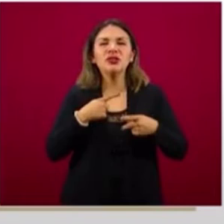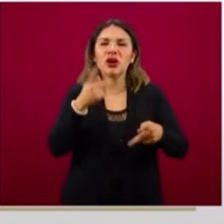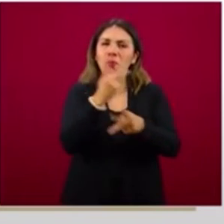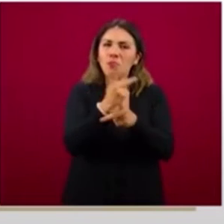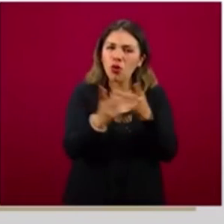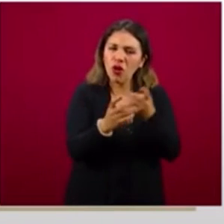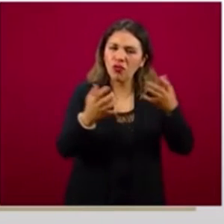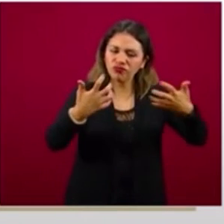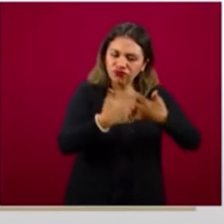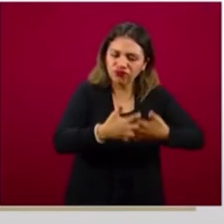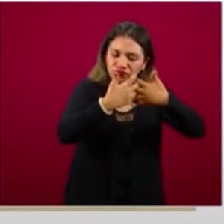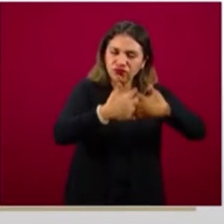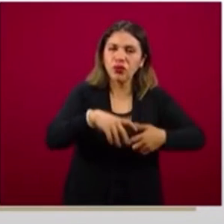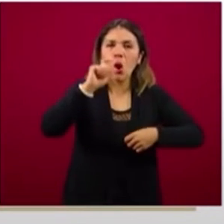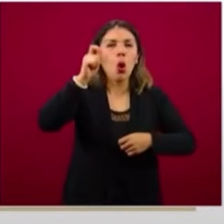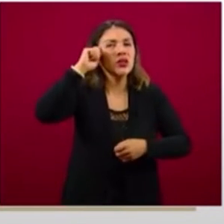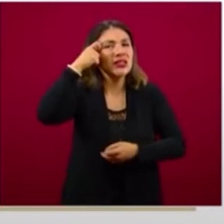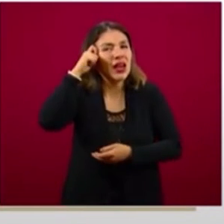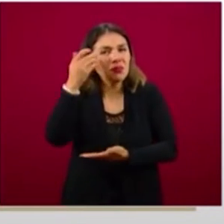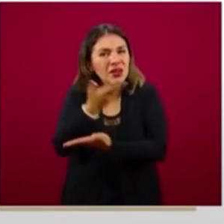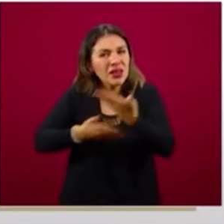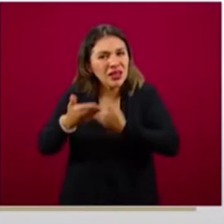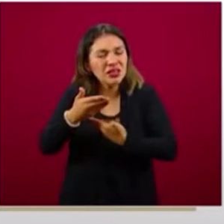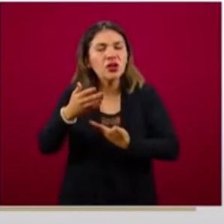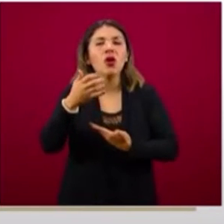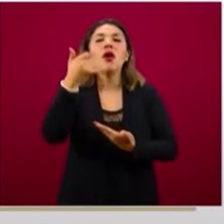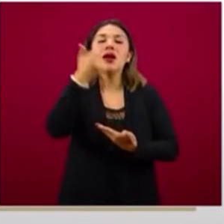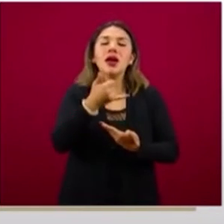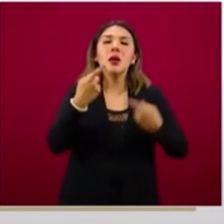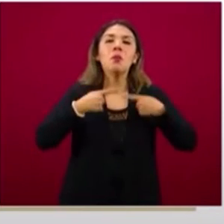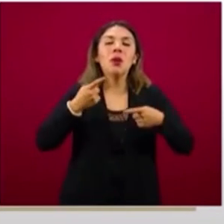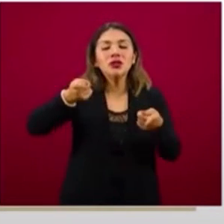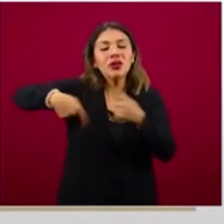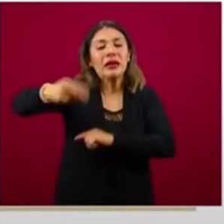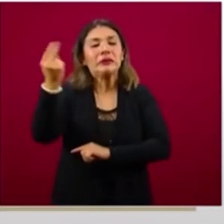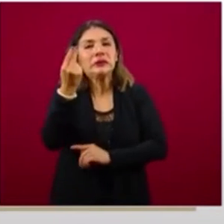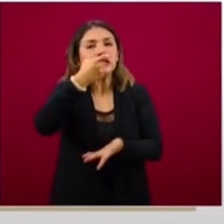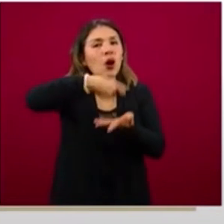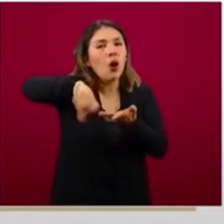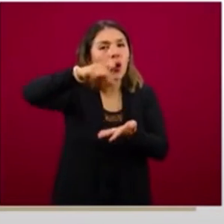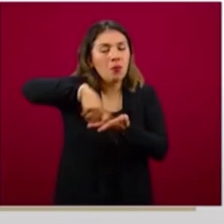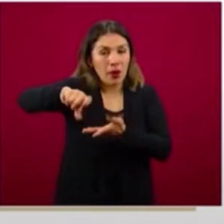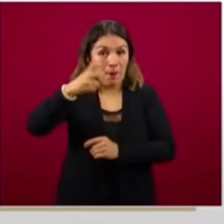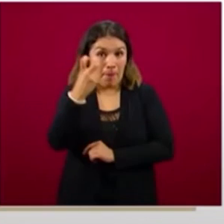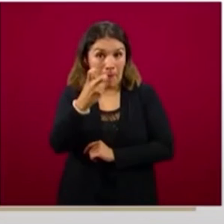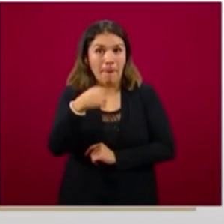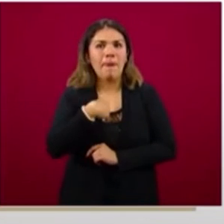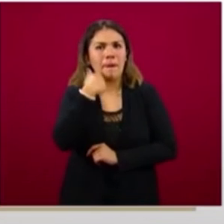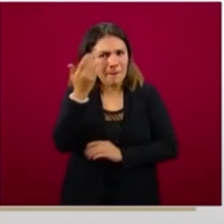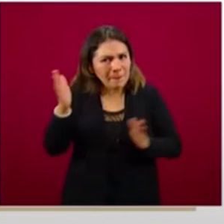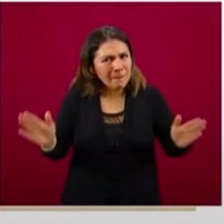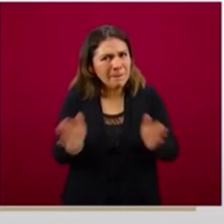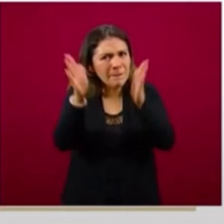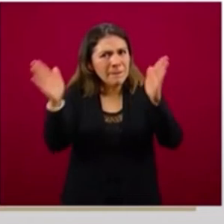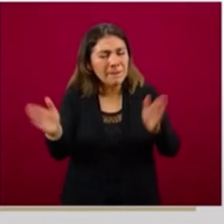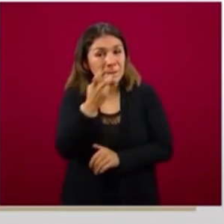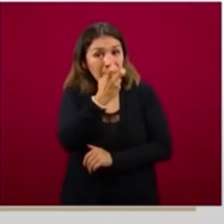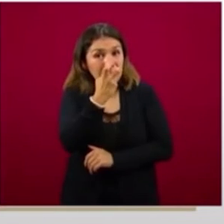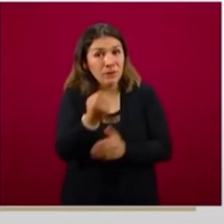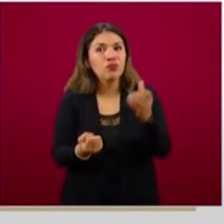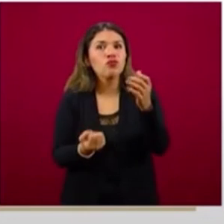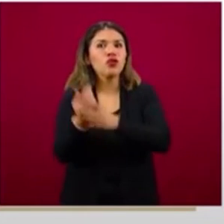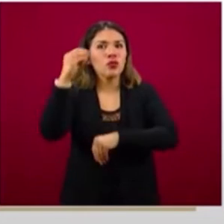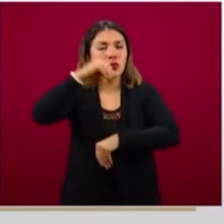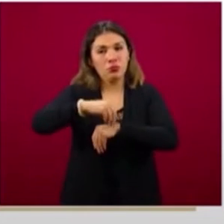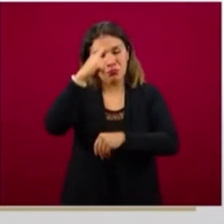prestadores de servicios de un lado y consumidores del otro. Queremos fomentar, es otra manera de fomentar la